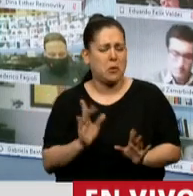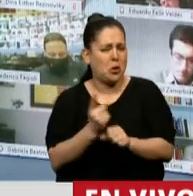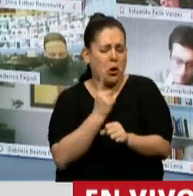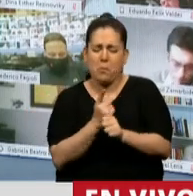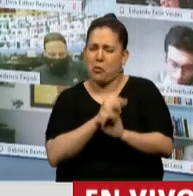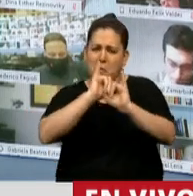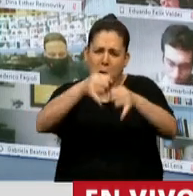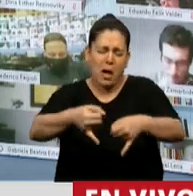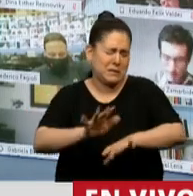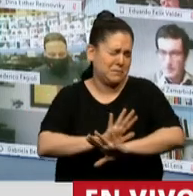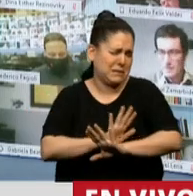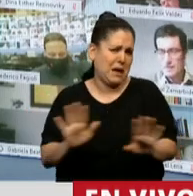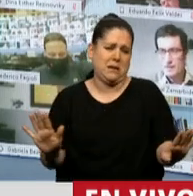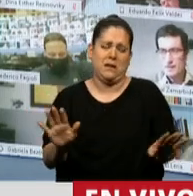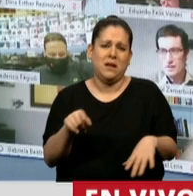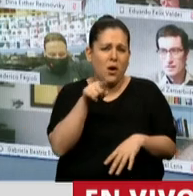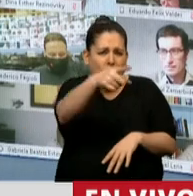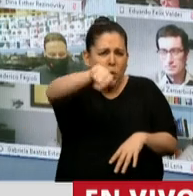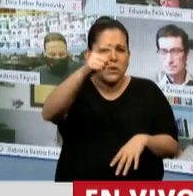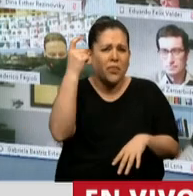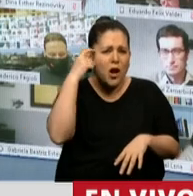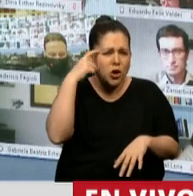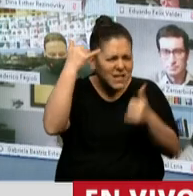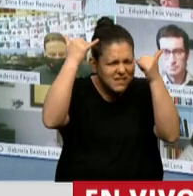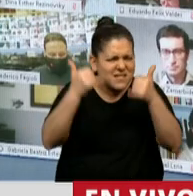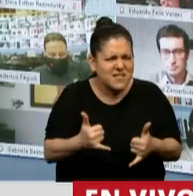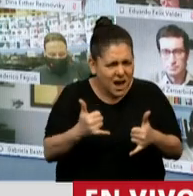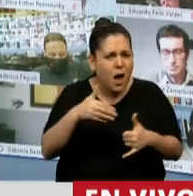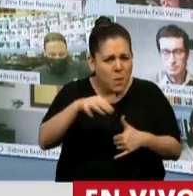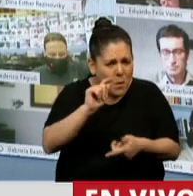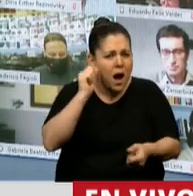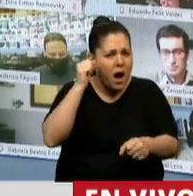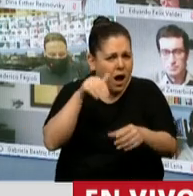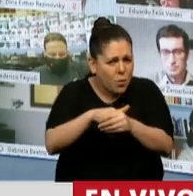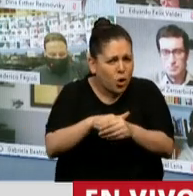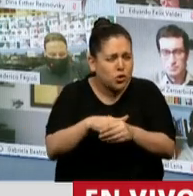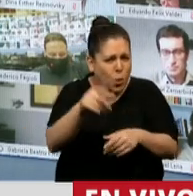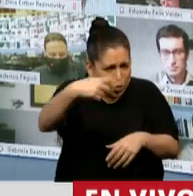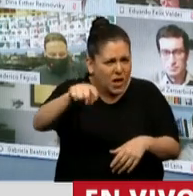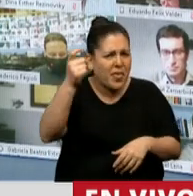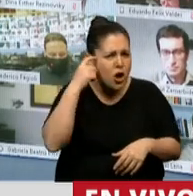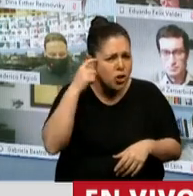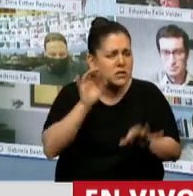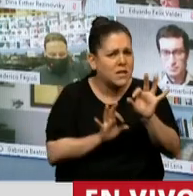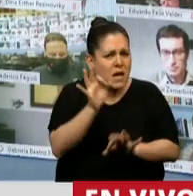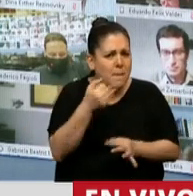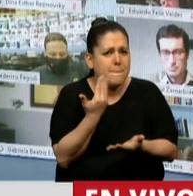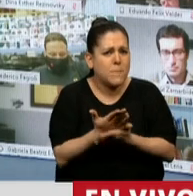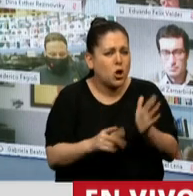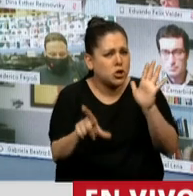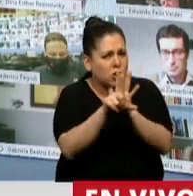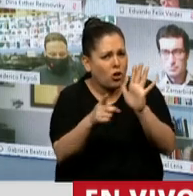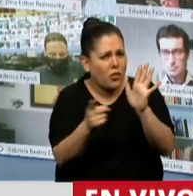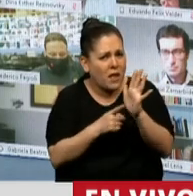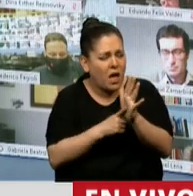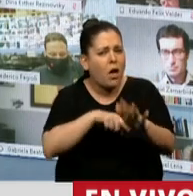permitir. ¿Tienen conciencia ustedes de lo que están haciendo? ¿Tienen conciencia de que después de